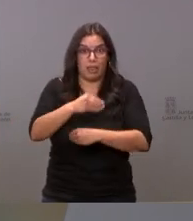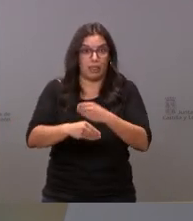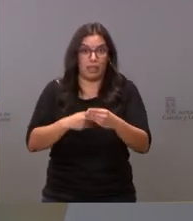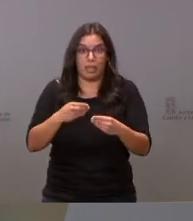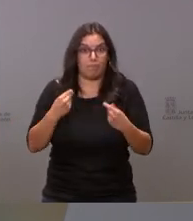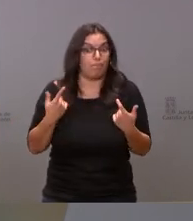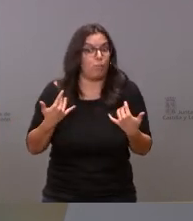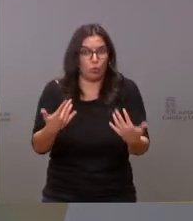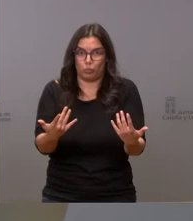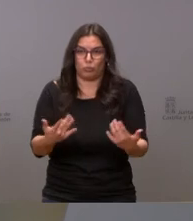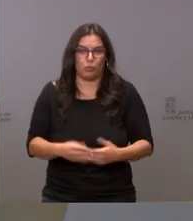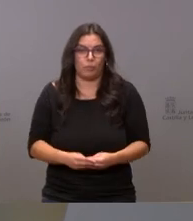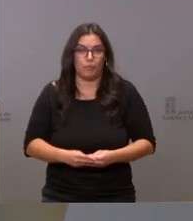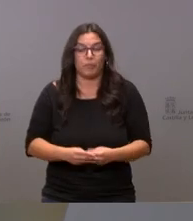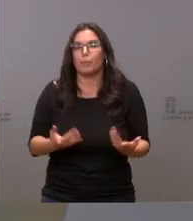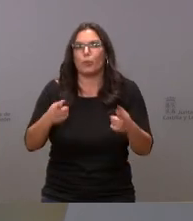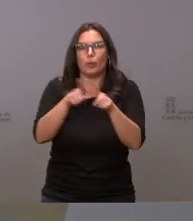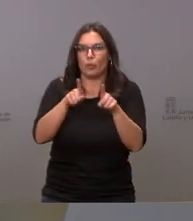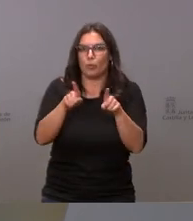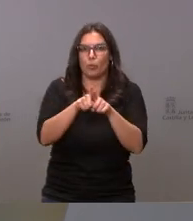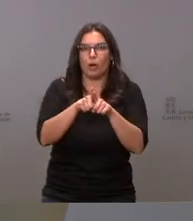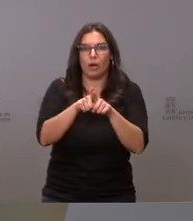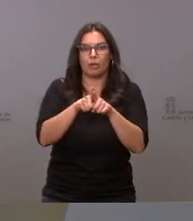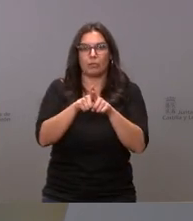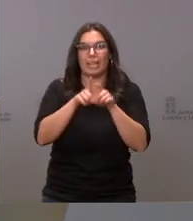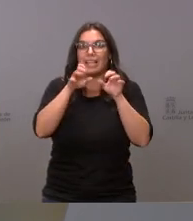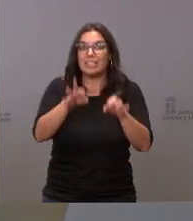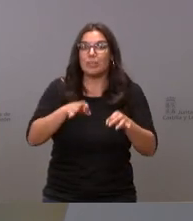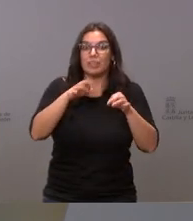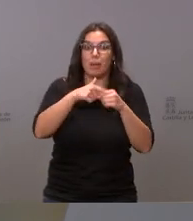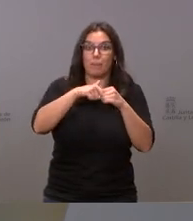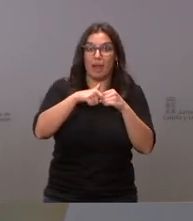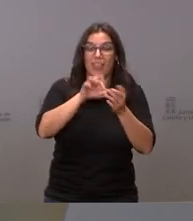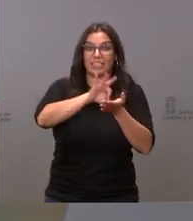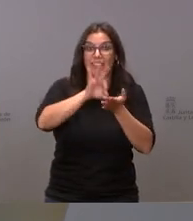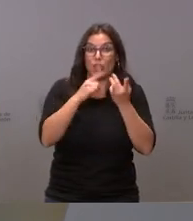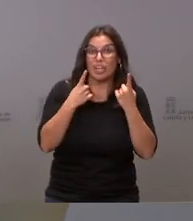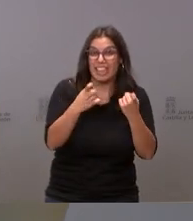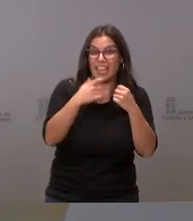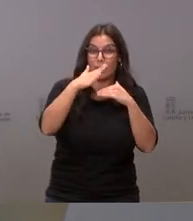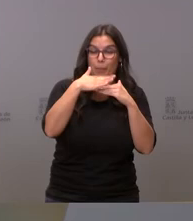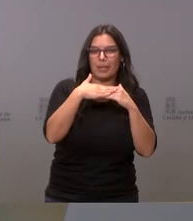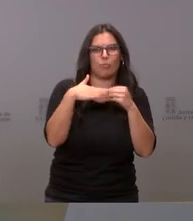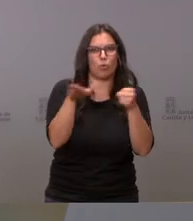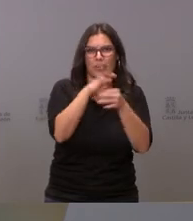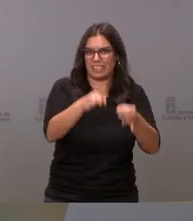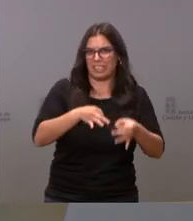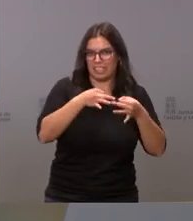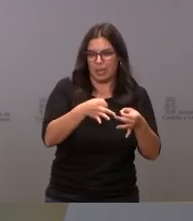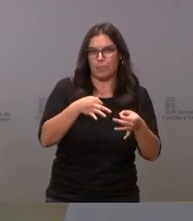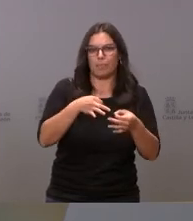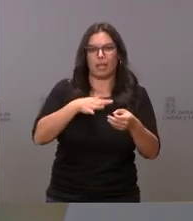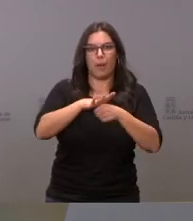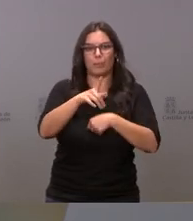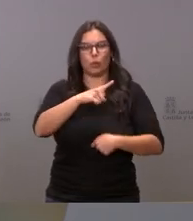lo más inmediato posible pero en todo caso siempre están cubiertas aquellas plazas que son de servicios esenciales aquellas plazas que son en el ámbito del servicio